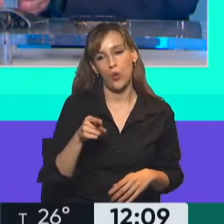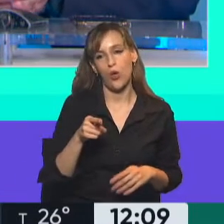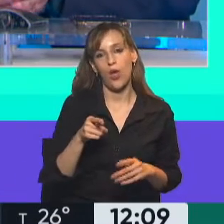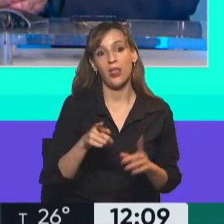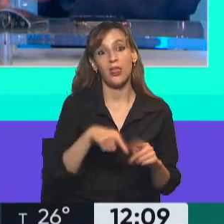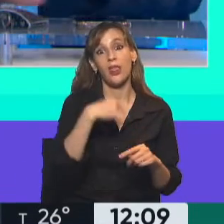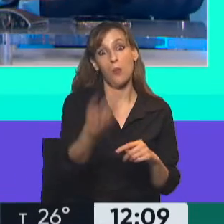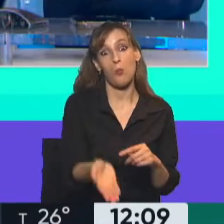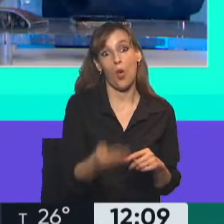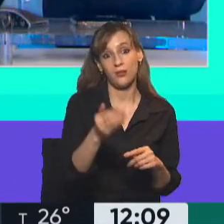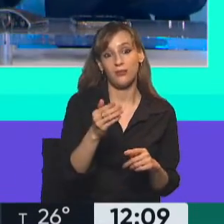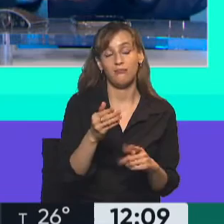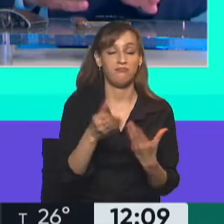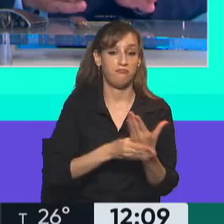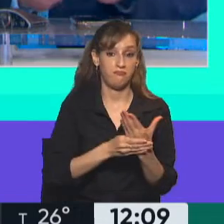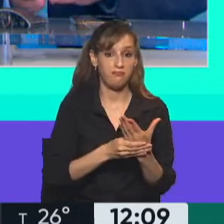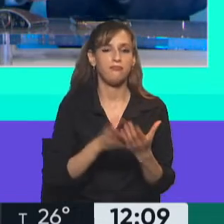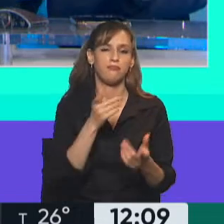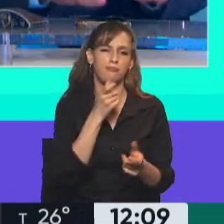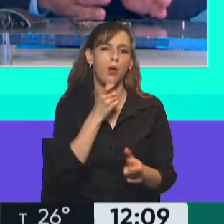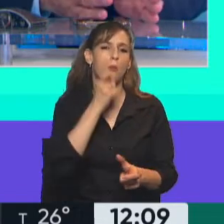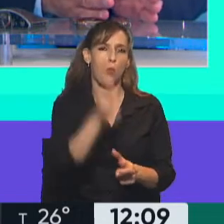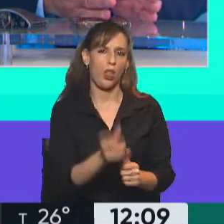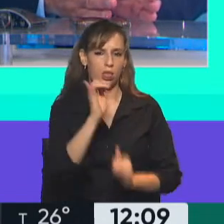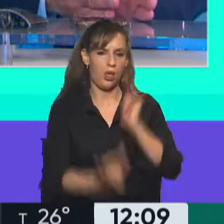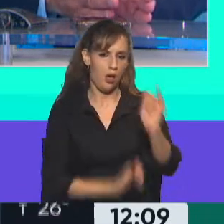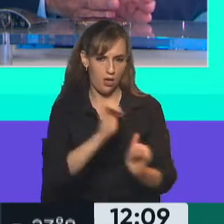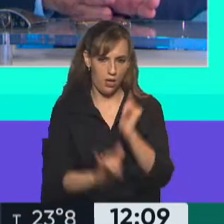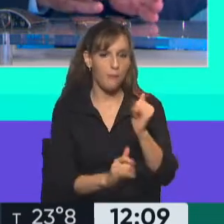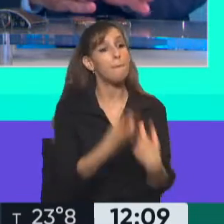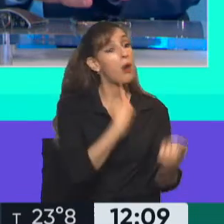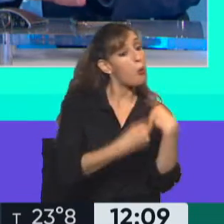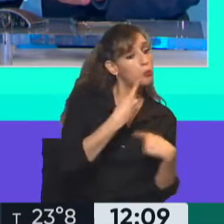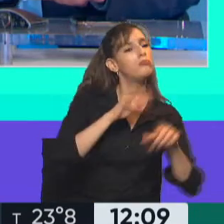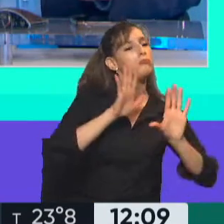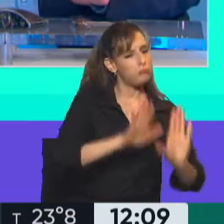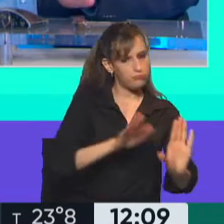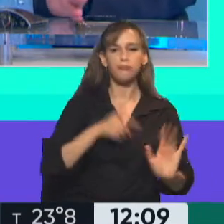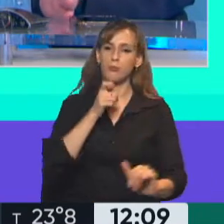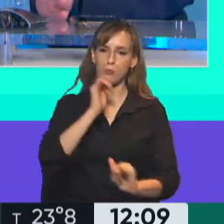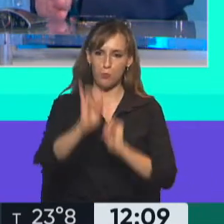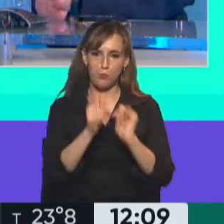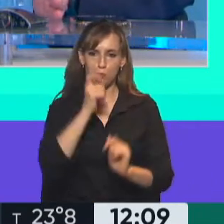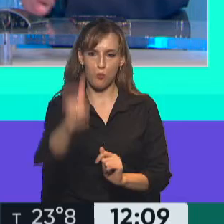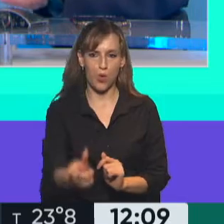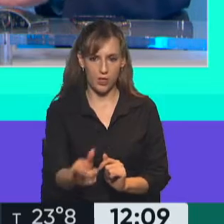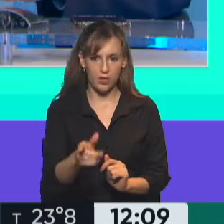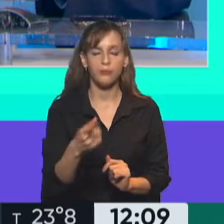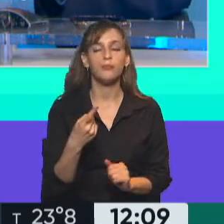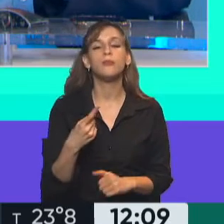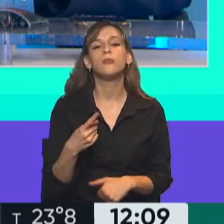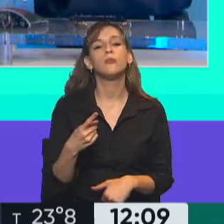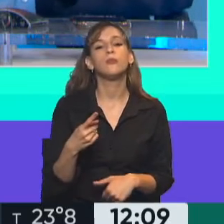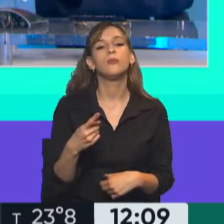de Cabandié con lo previo, con lo anterior que estuvo señalando respecto a cuál es la ayuda total, que en